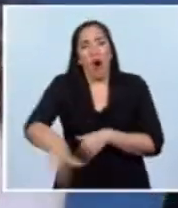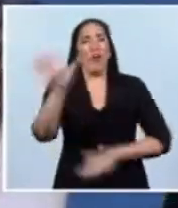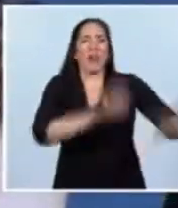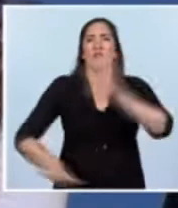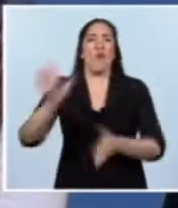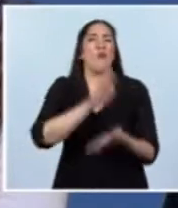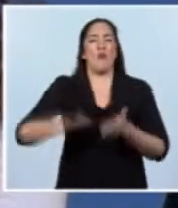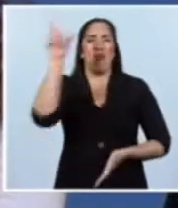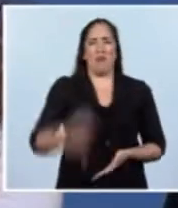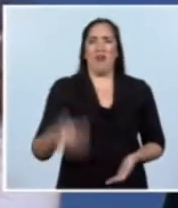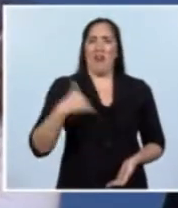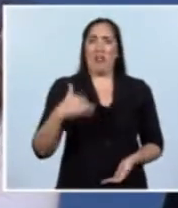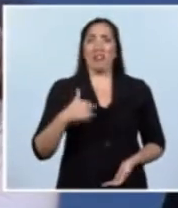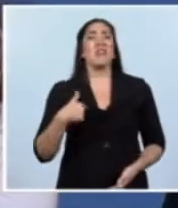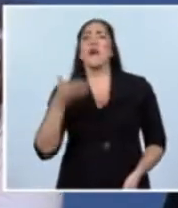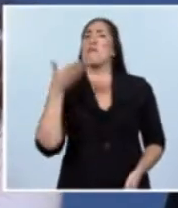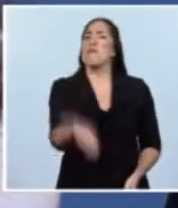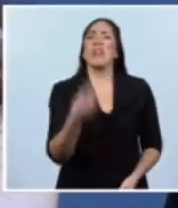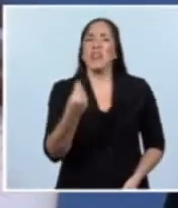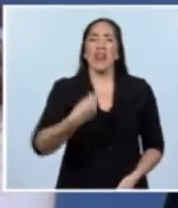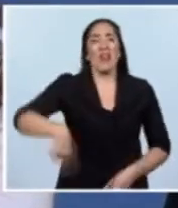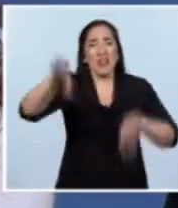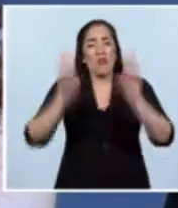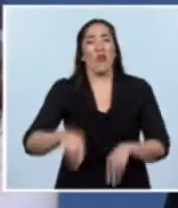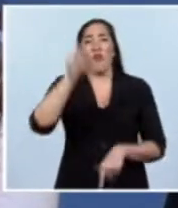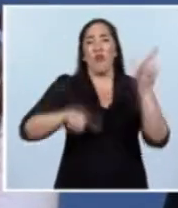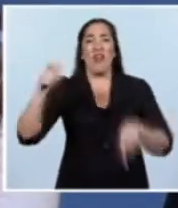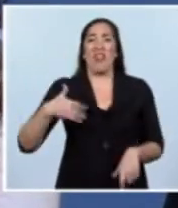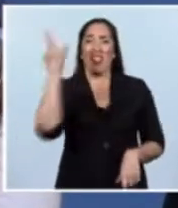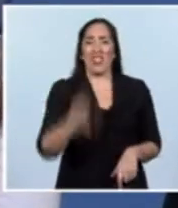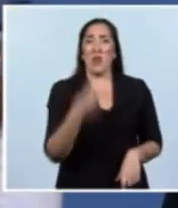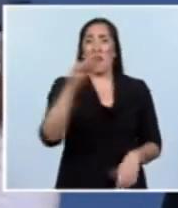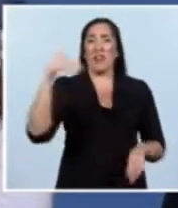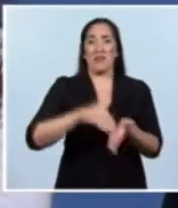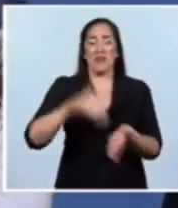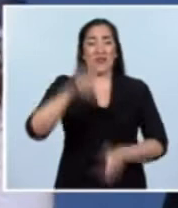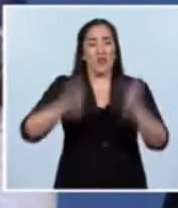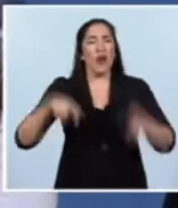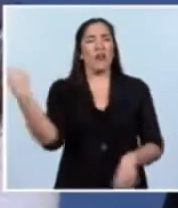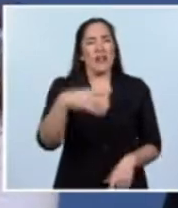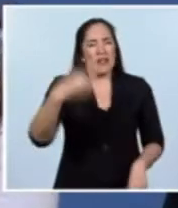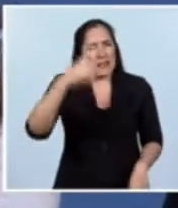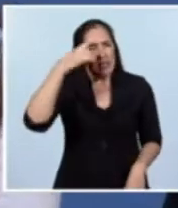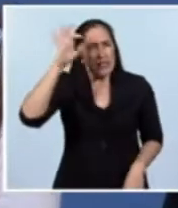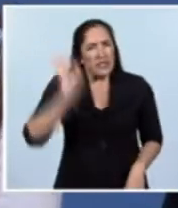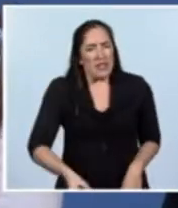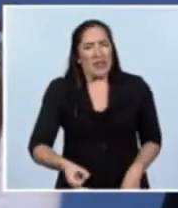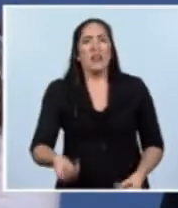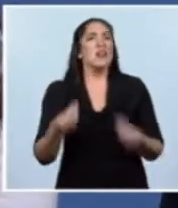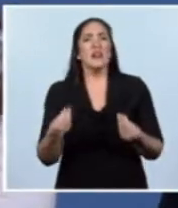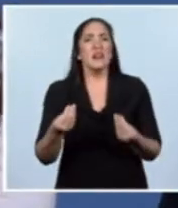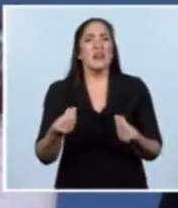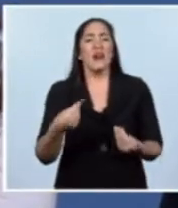Solamente le pedimos a todos, a los 40 millones de argentinos que sepamos que es necesario